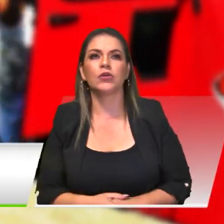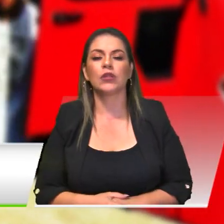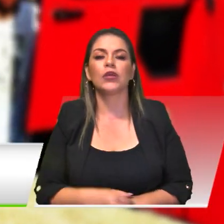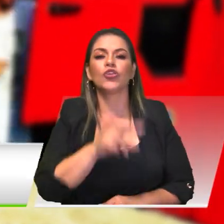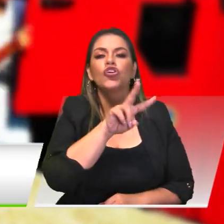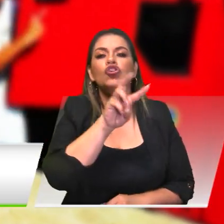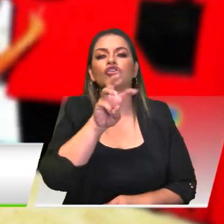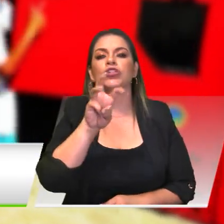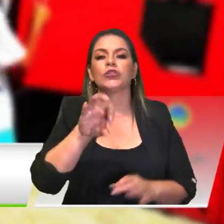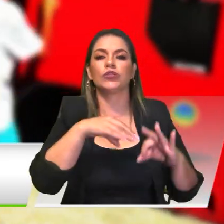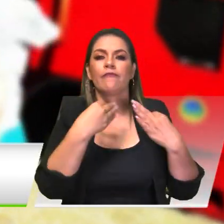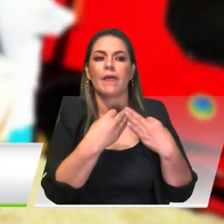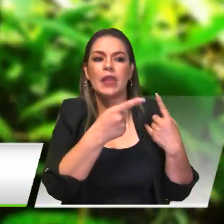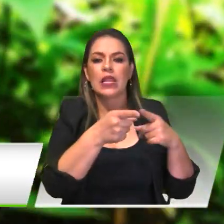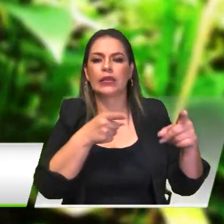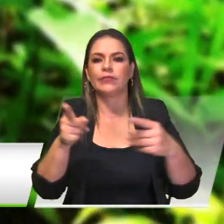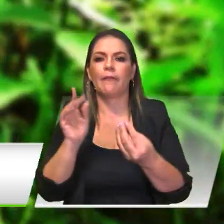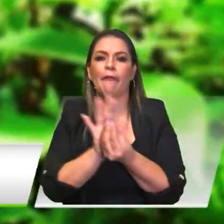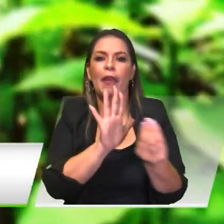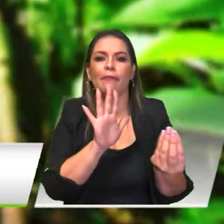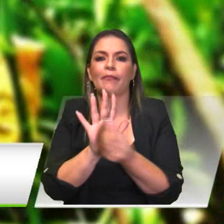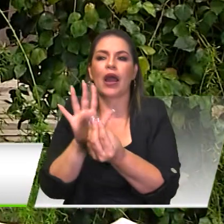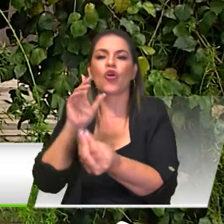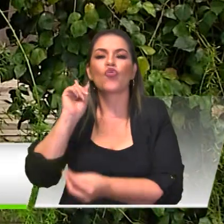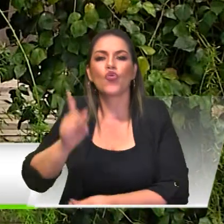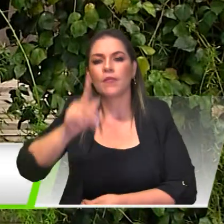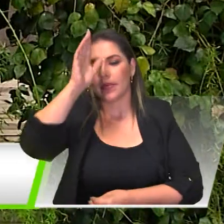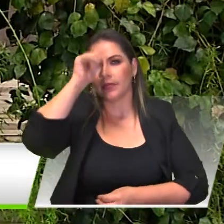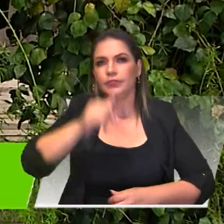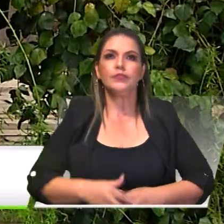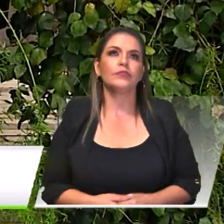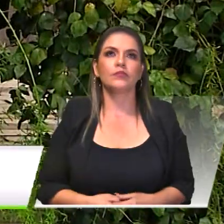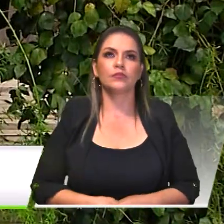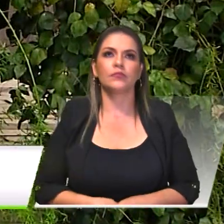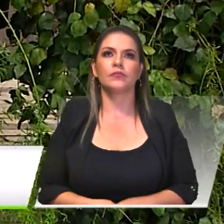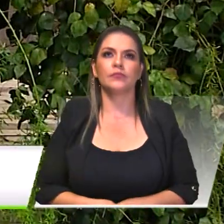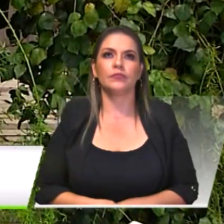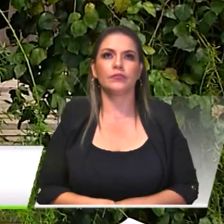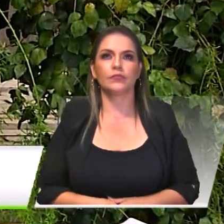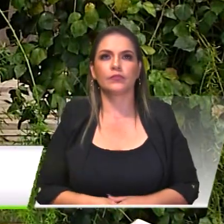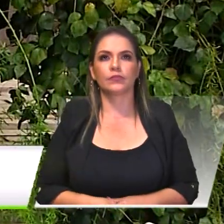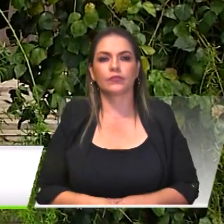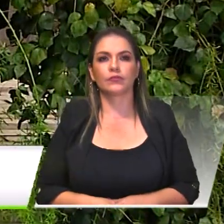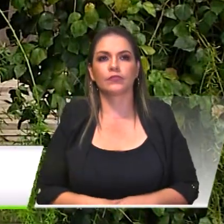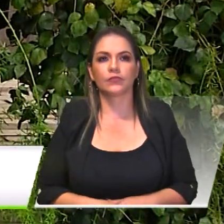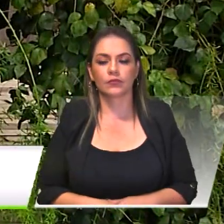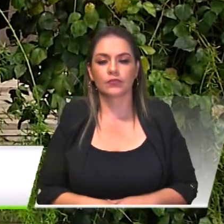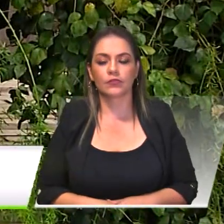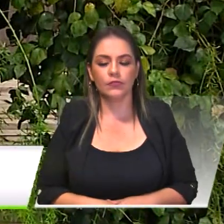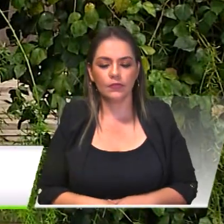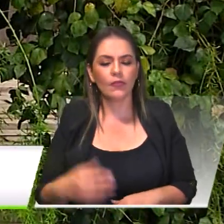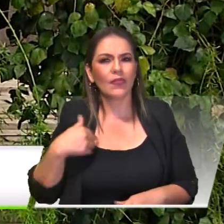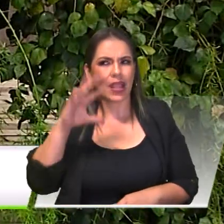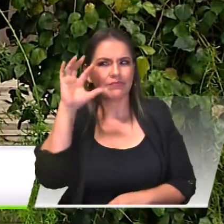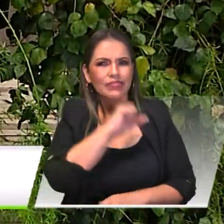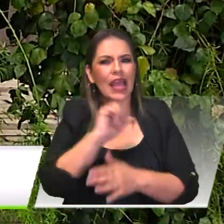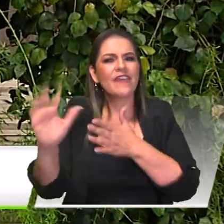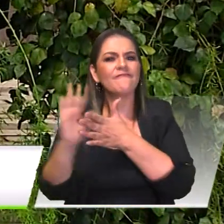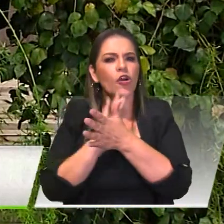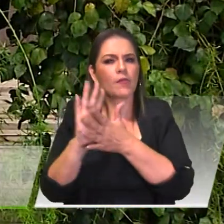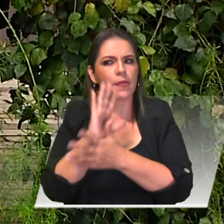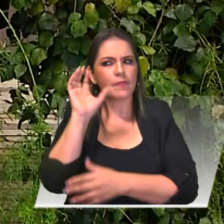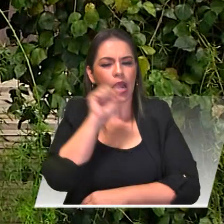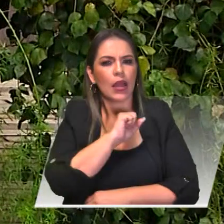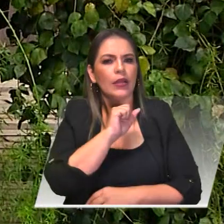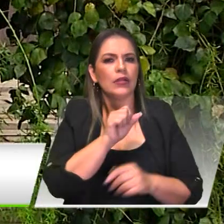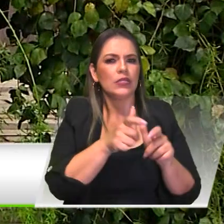resultaron afectadas en Antioquia por la criminalidad. Y nosotros, basados en un informe que tenemos de Ocha, hemos entendido que las cifras